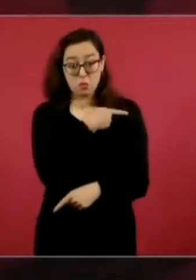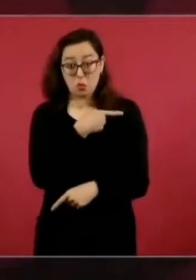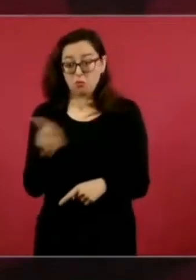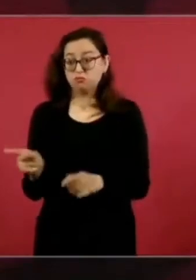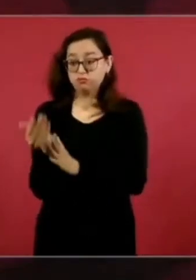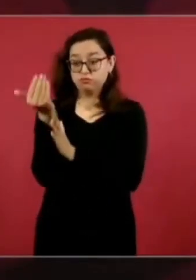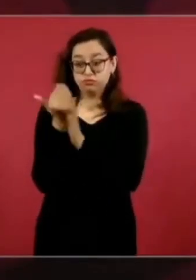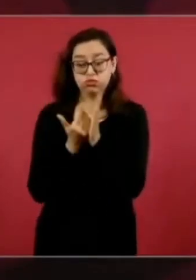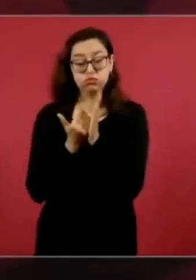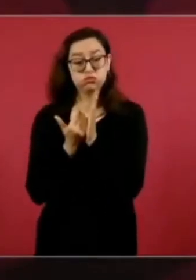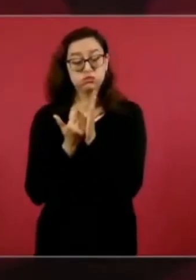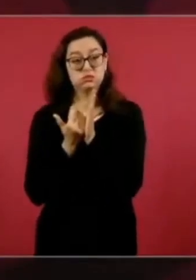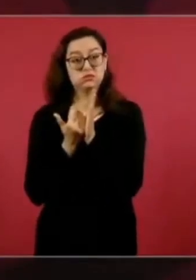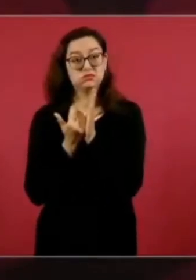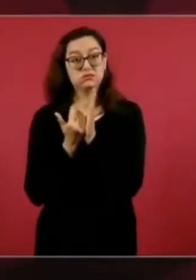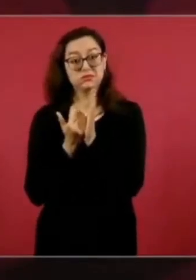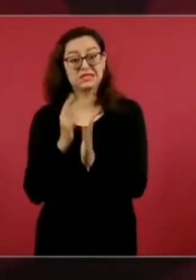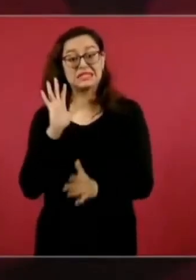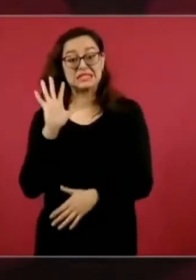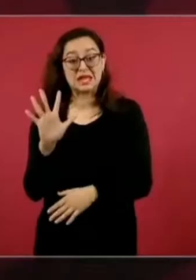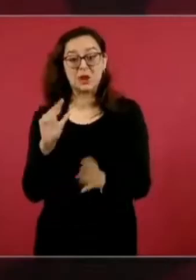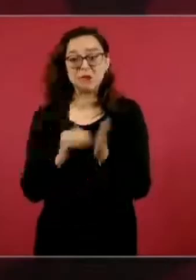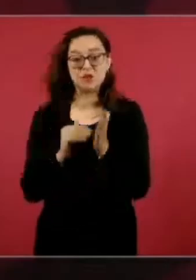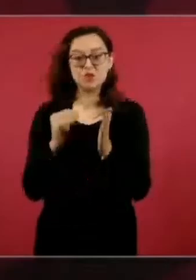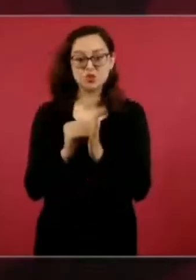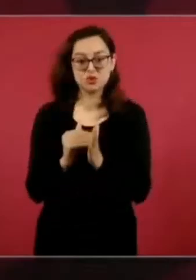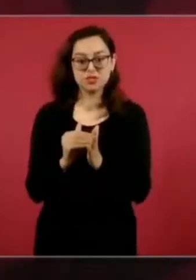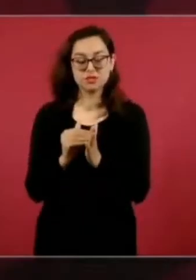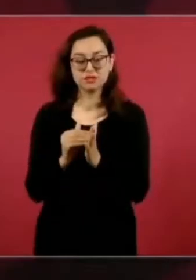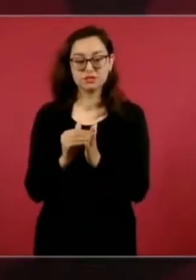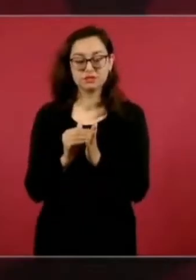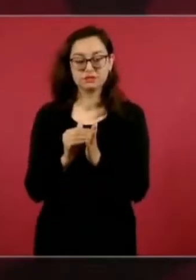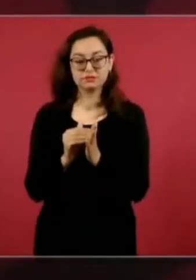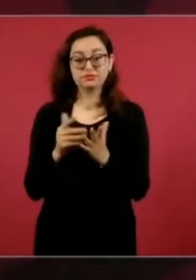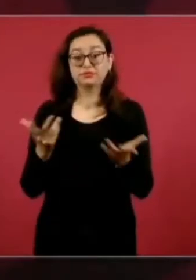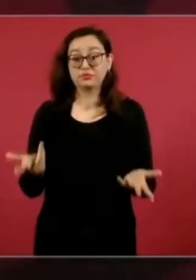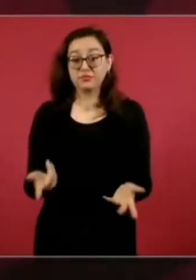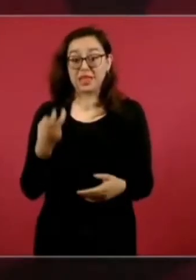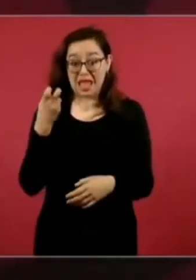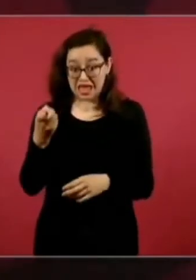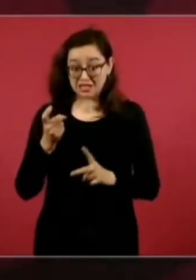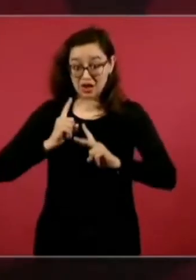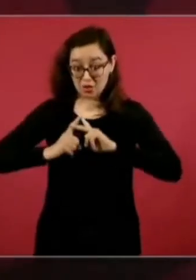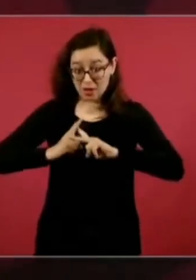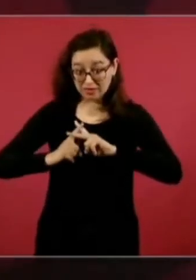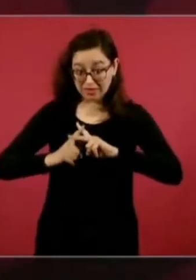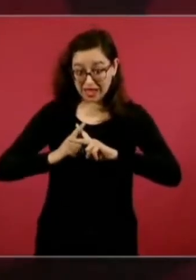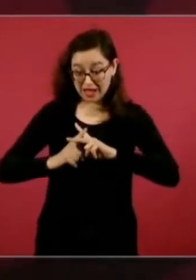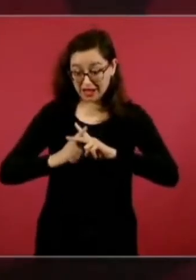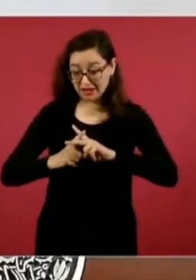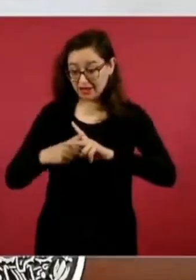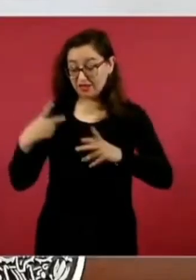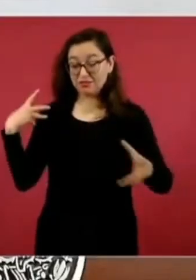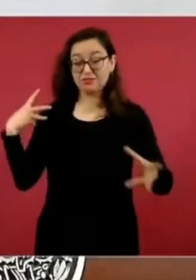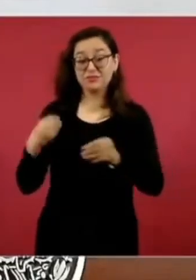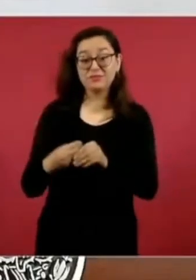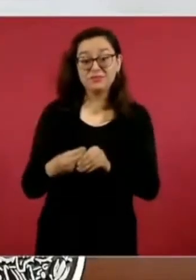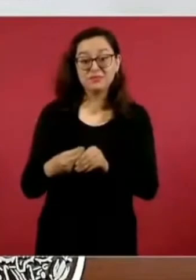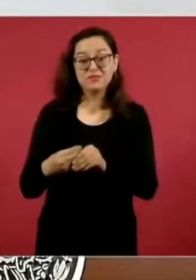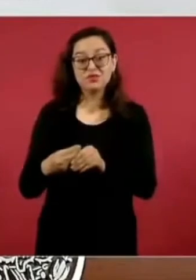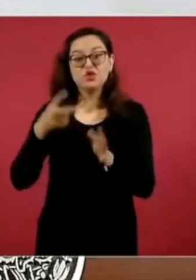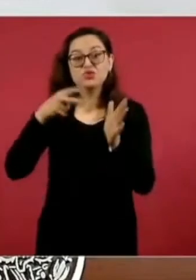Porque el corte se hizo en el 22 y en estos dos